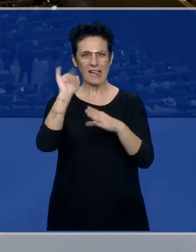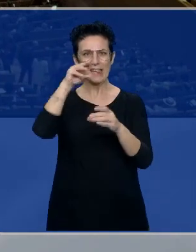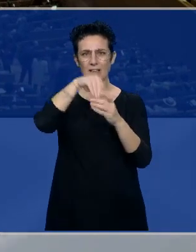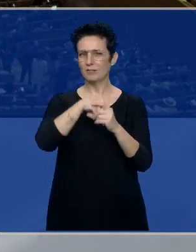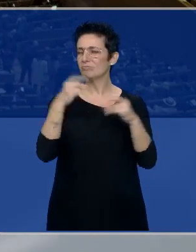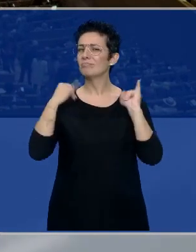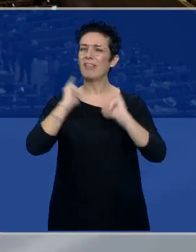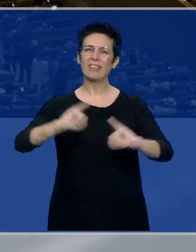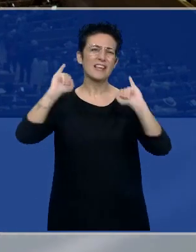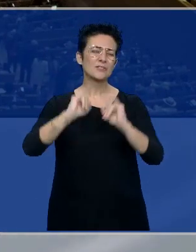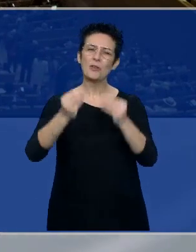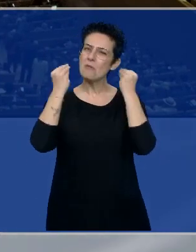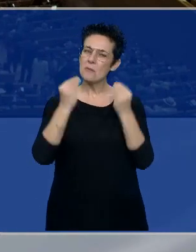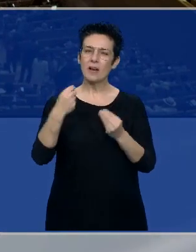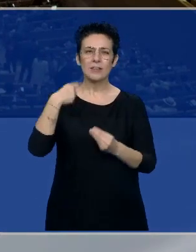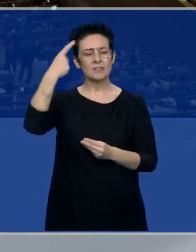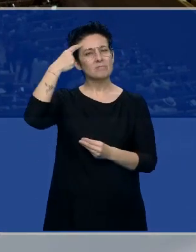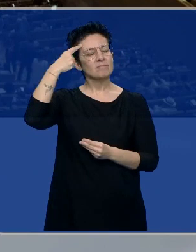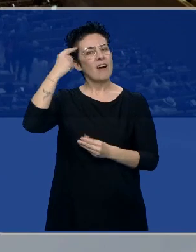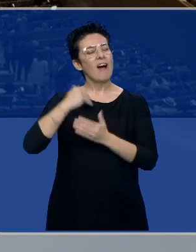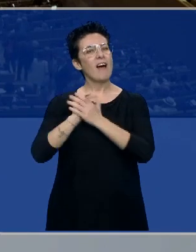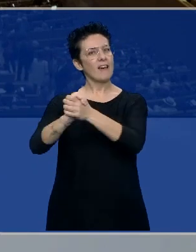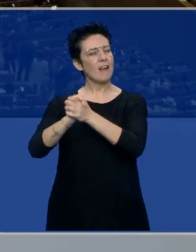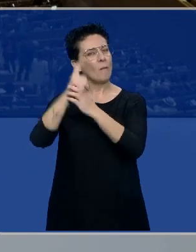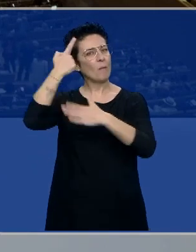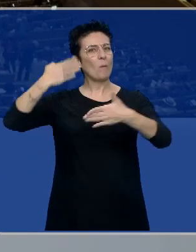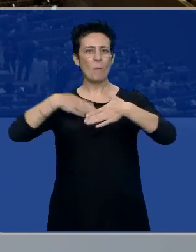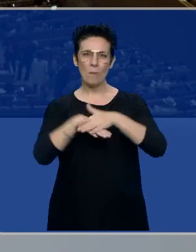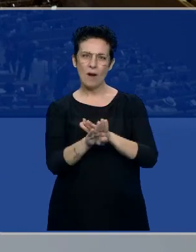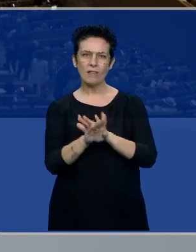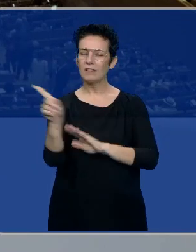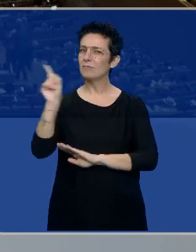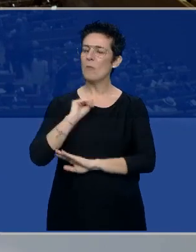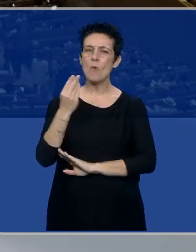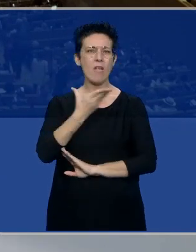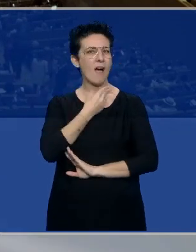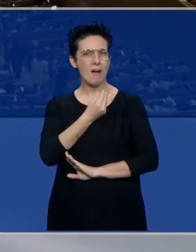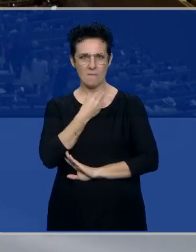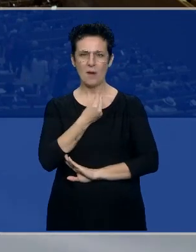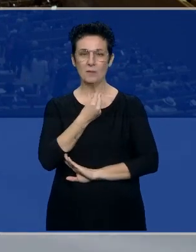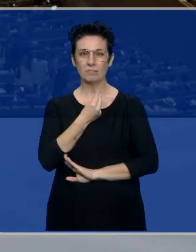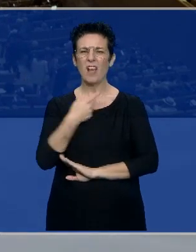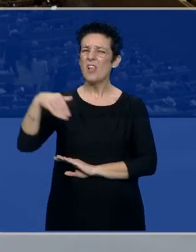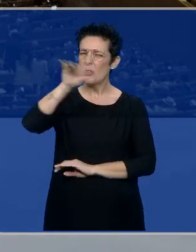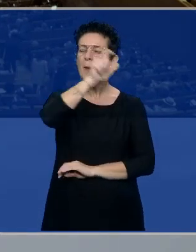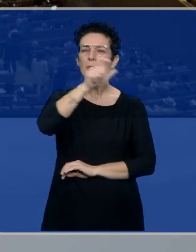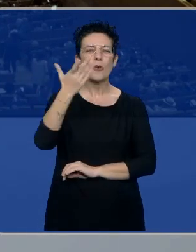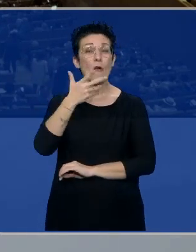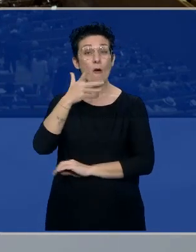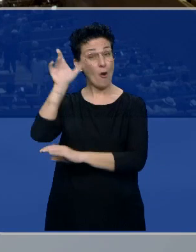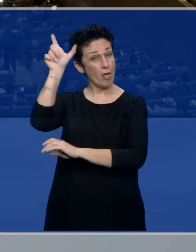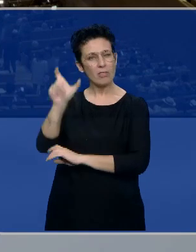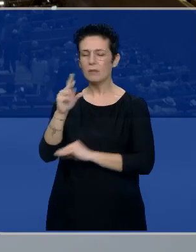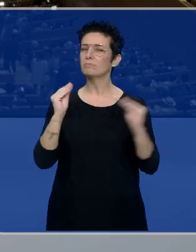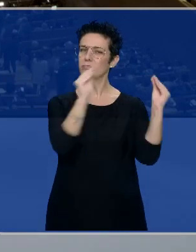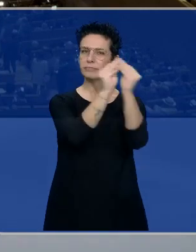lo pasamos muy bien, y yo me quedé siempre con ese recuerdo, y siempre me trató con una amabilidad exquisita, y yo creo que a todo el mundo, todo el mundo que lo ha tratado a Fernando,